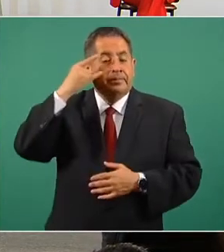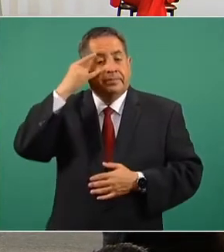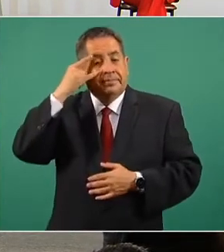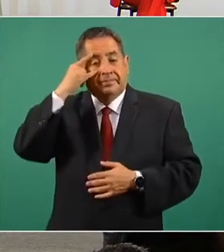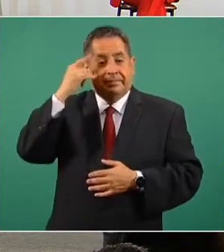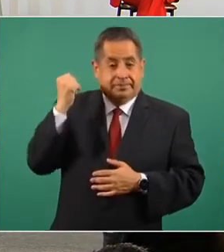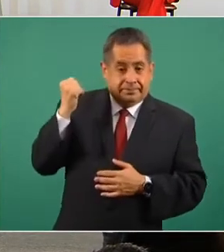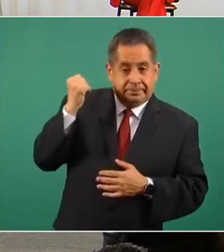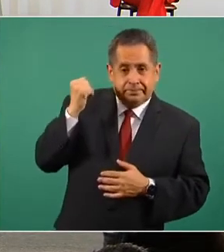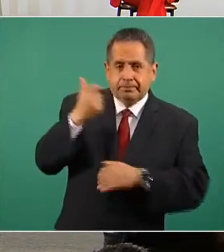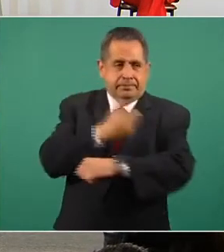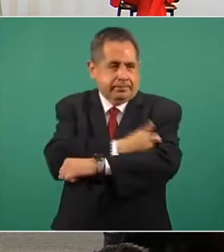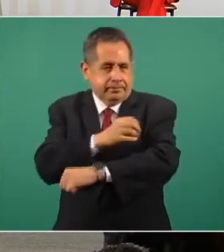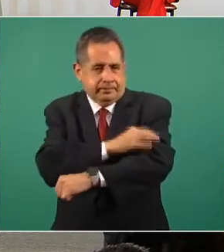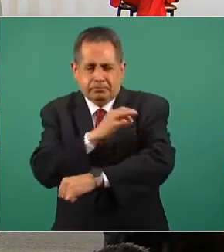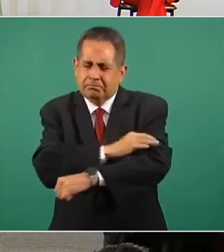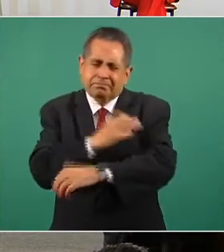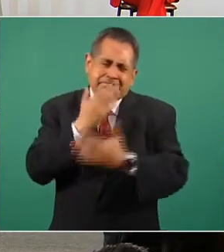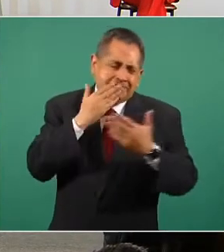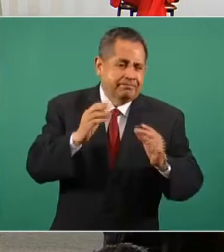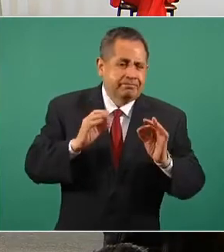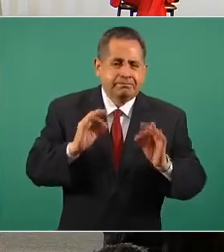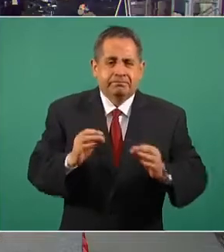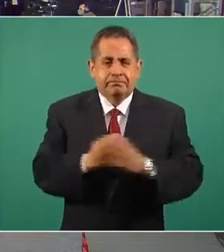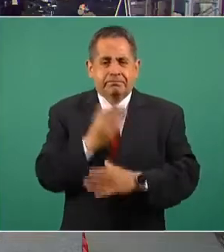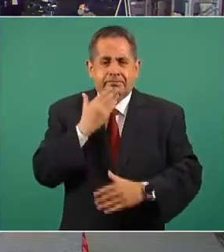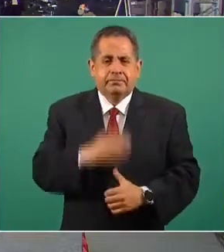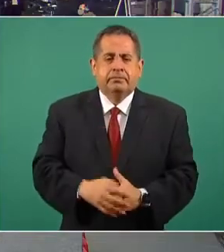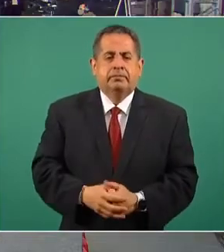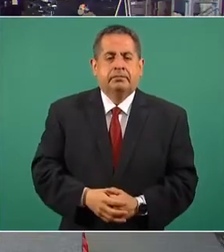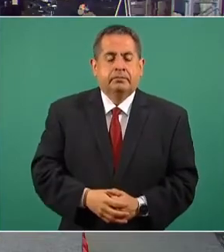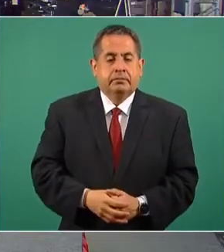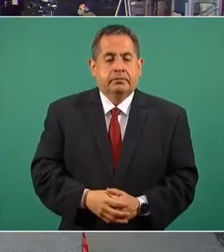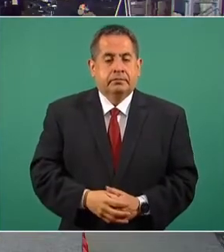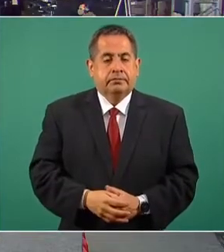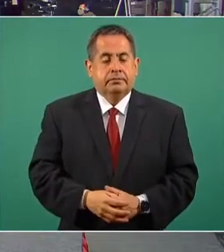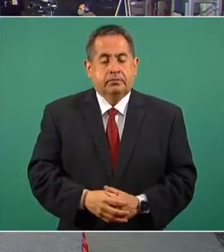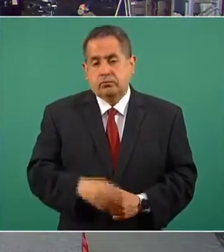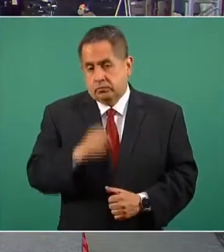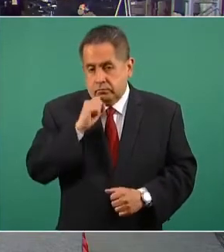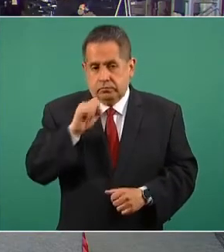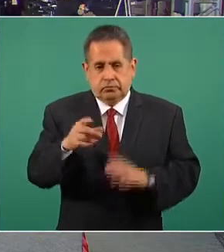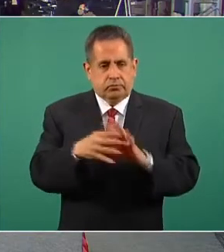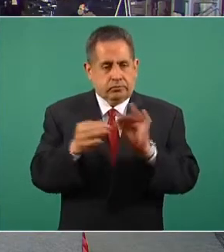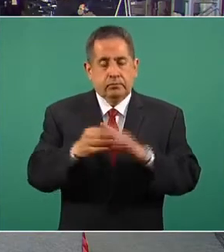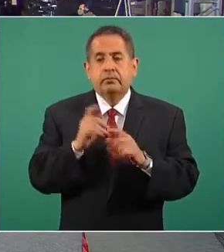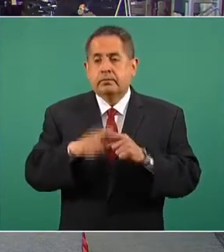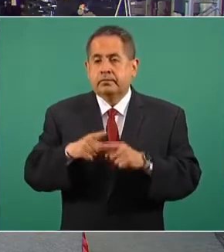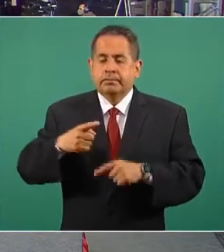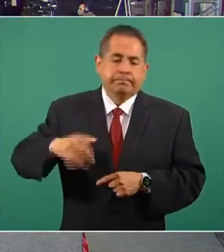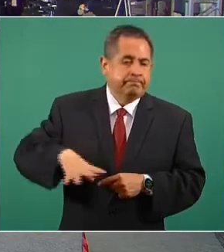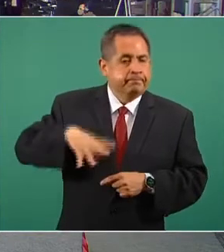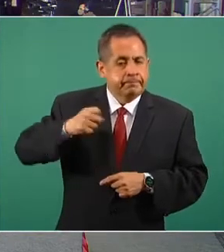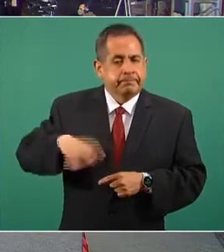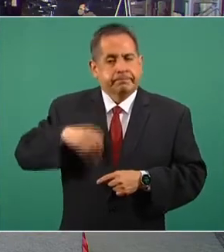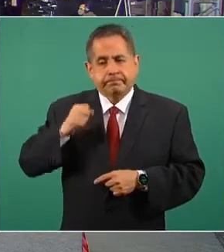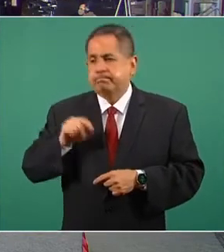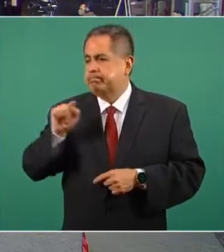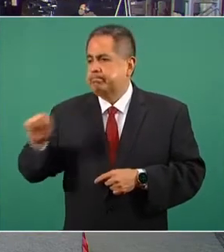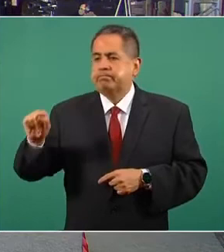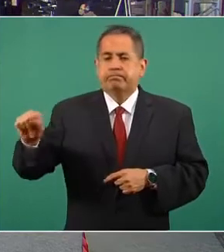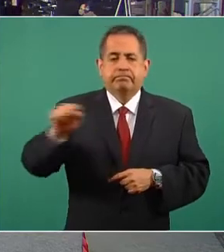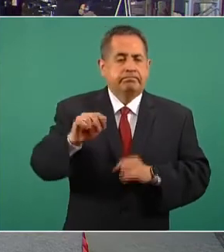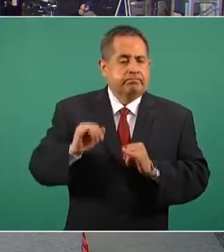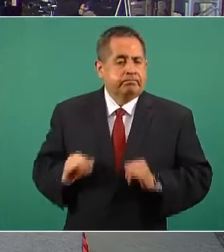que ha sido muy exitosa. Como se ha señalado también, es un esfuerzo colaborativo de muchas